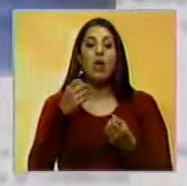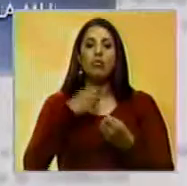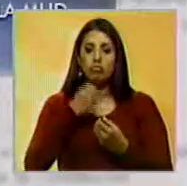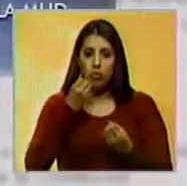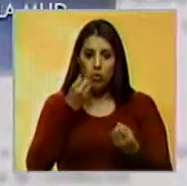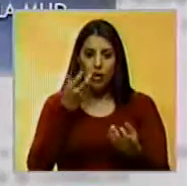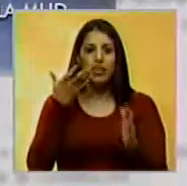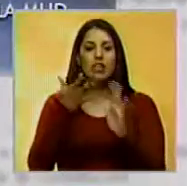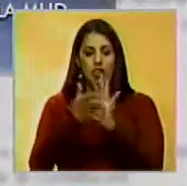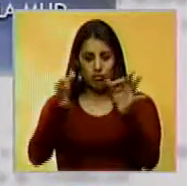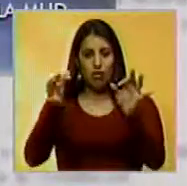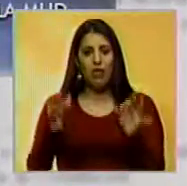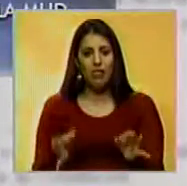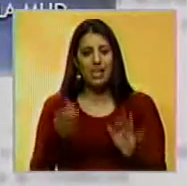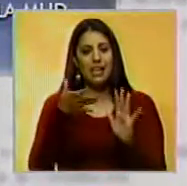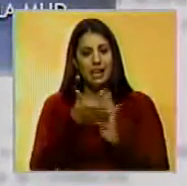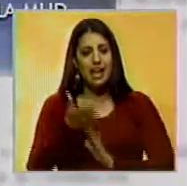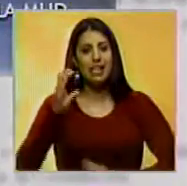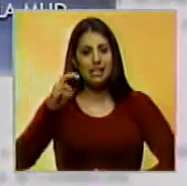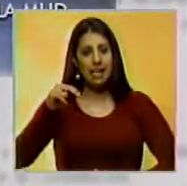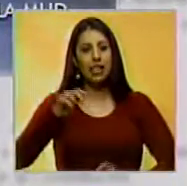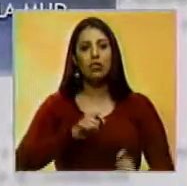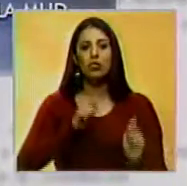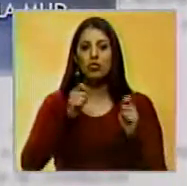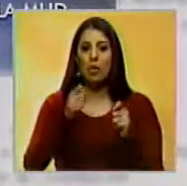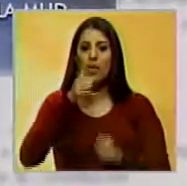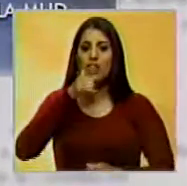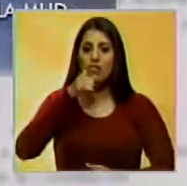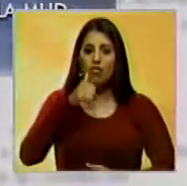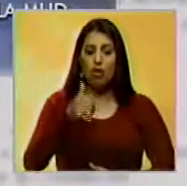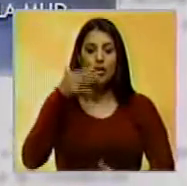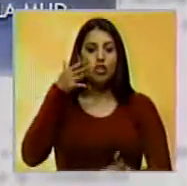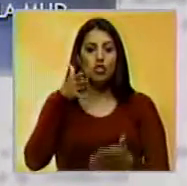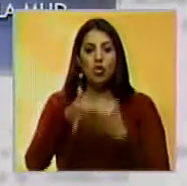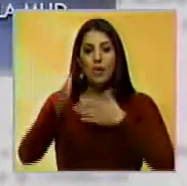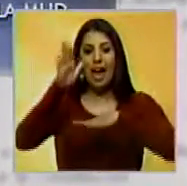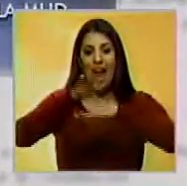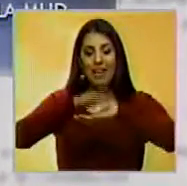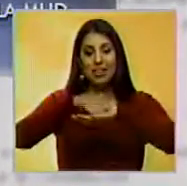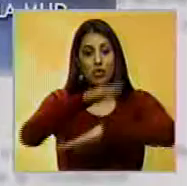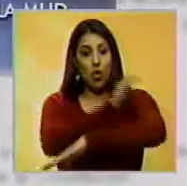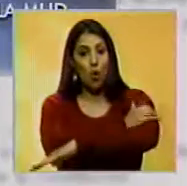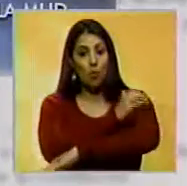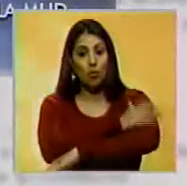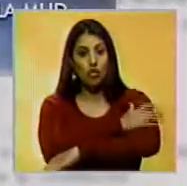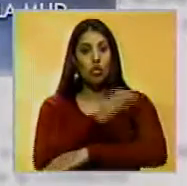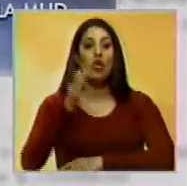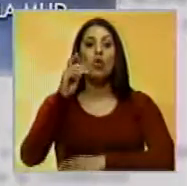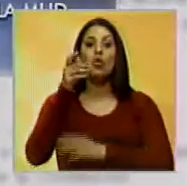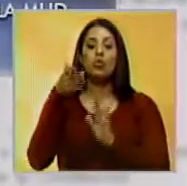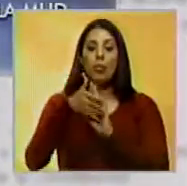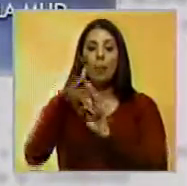se pronunció y confirmó que la Comisión remitió el informe sobre la solicitud de la oposición al ente electoral.